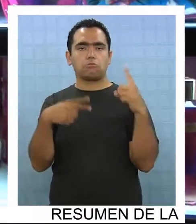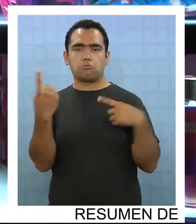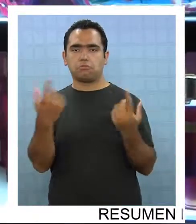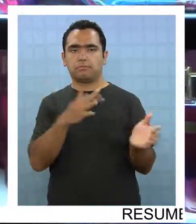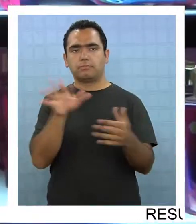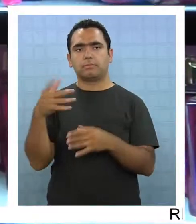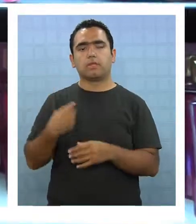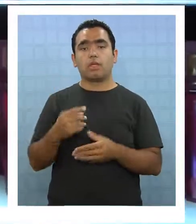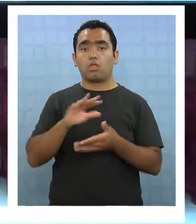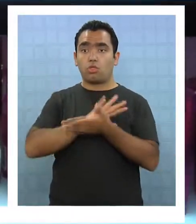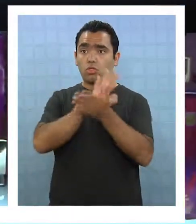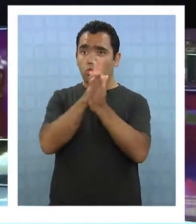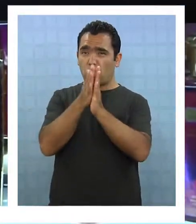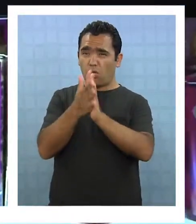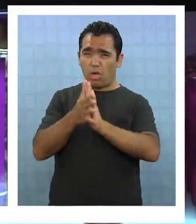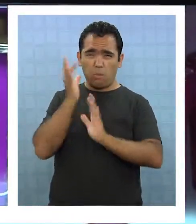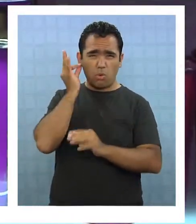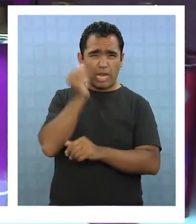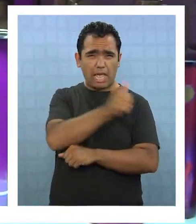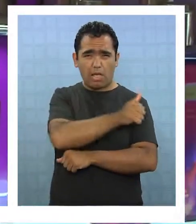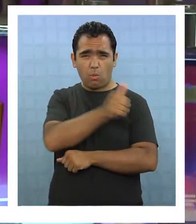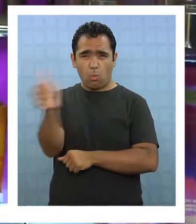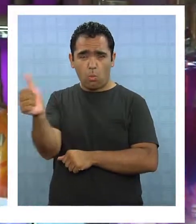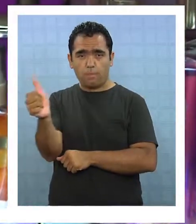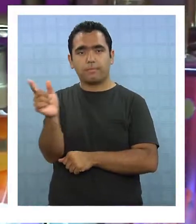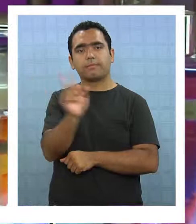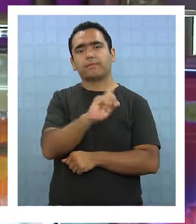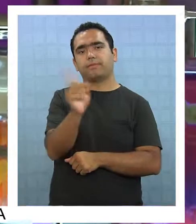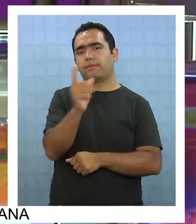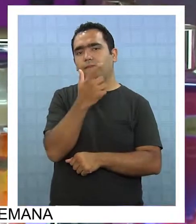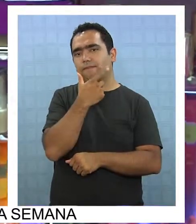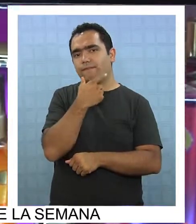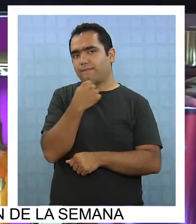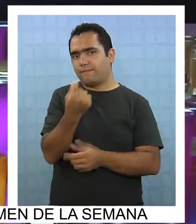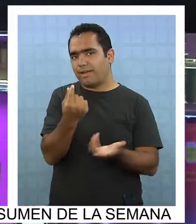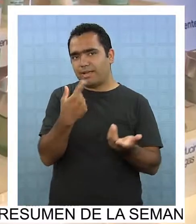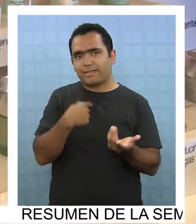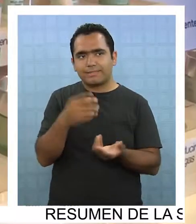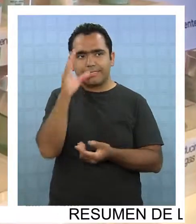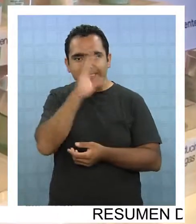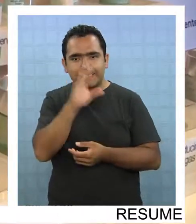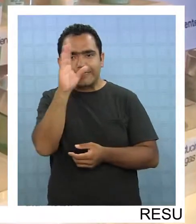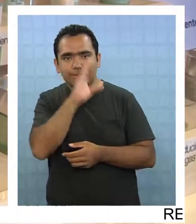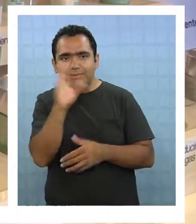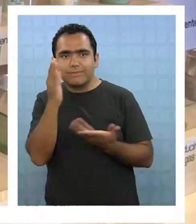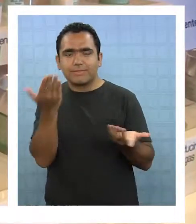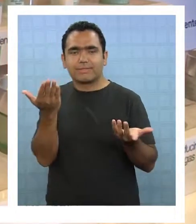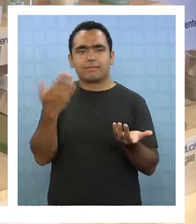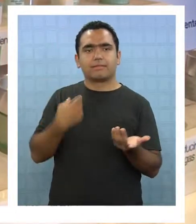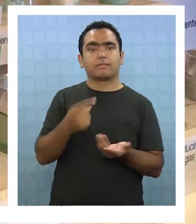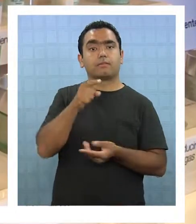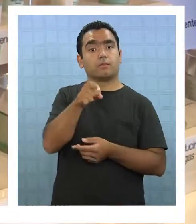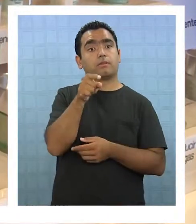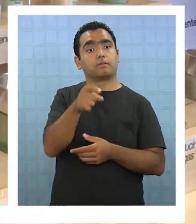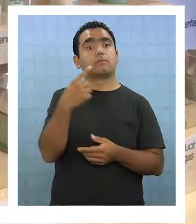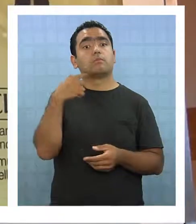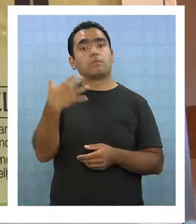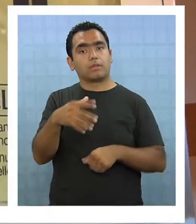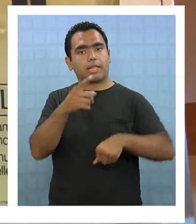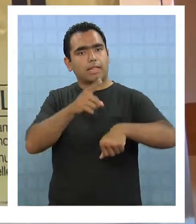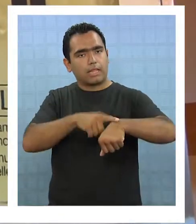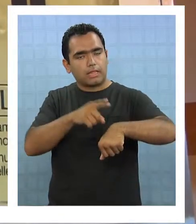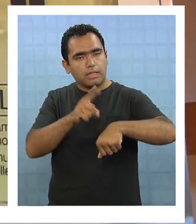Como no todas las mujeres son iguales, no es fácil encontrar regalos a su gusto. Por ello, es importante